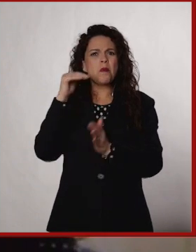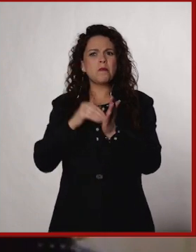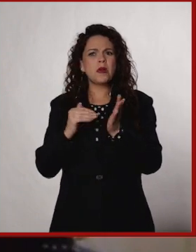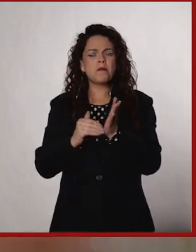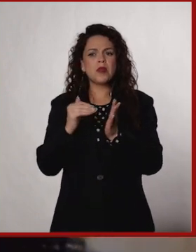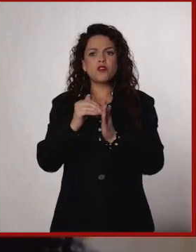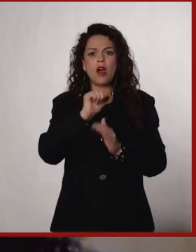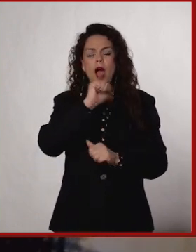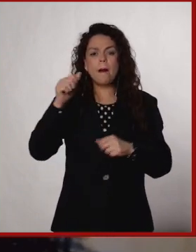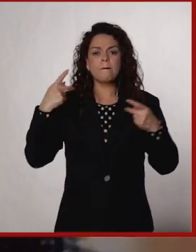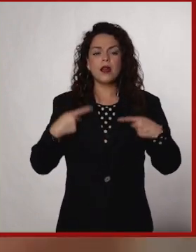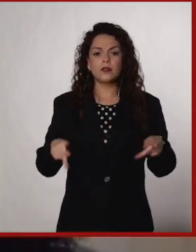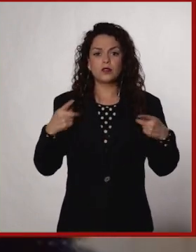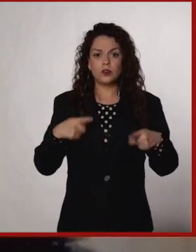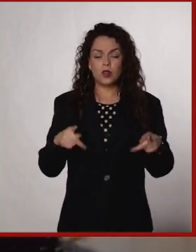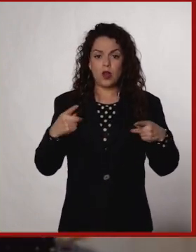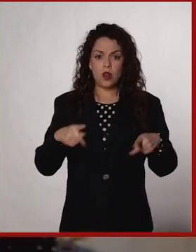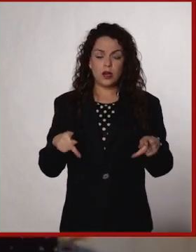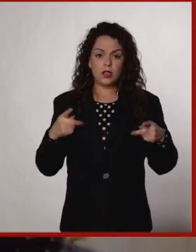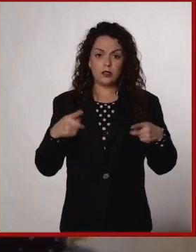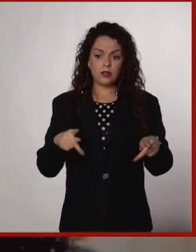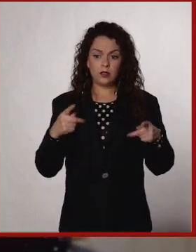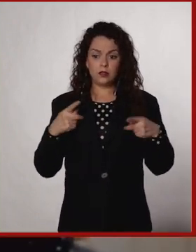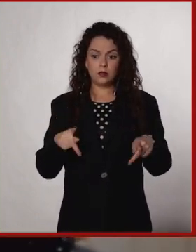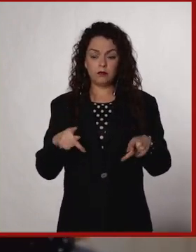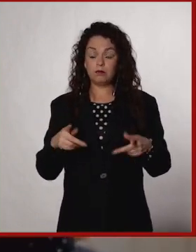mil millones de personas.